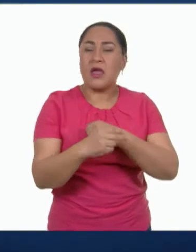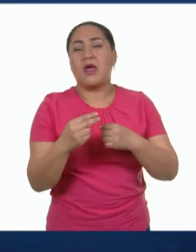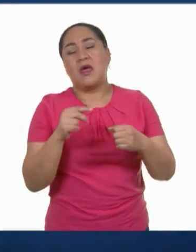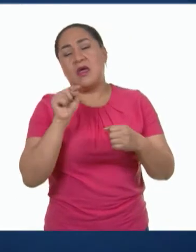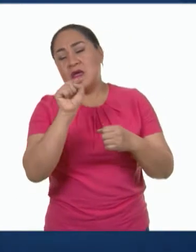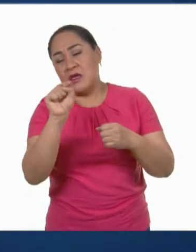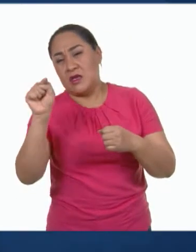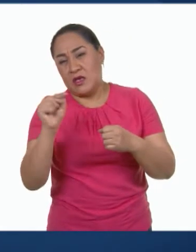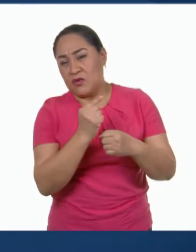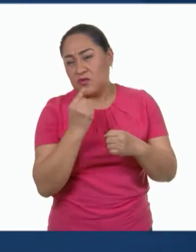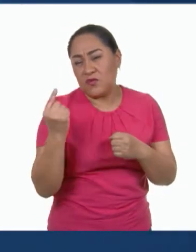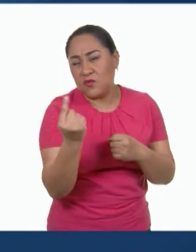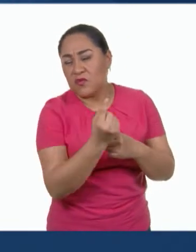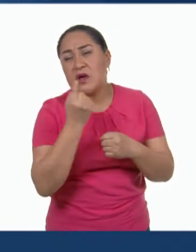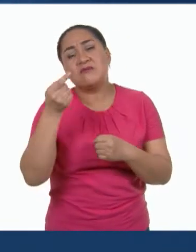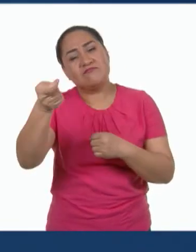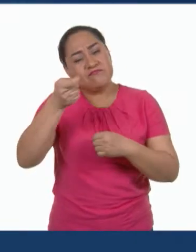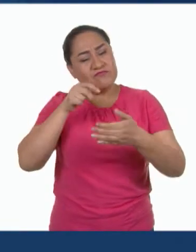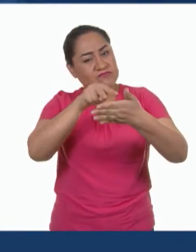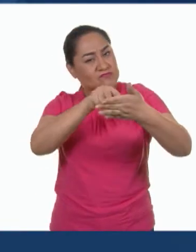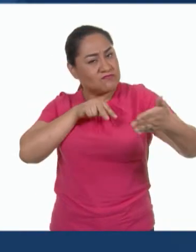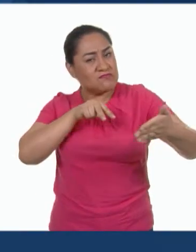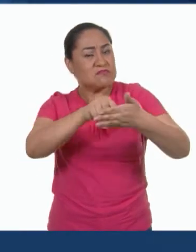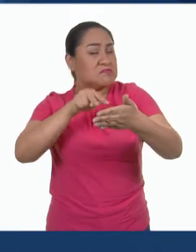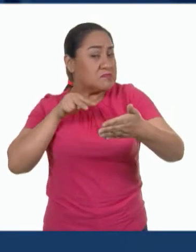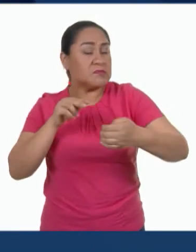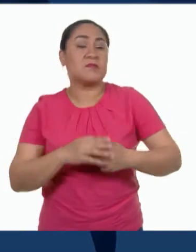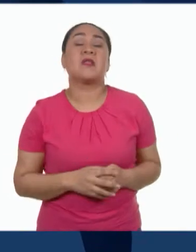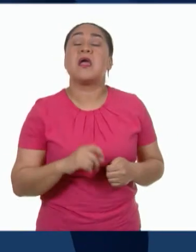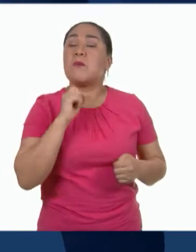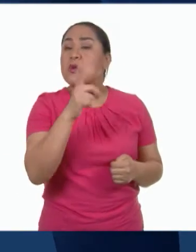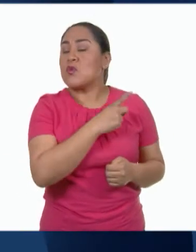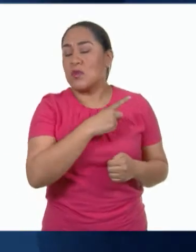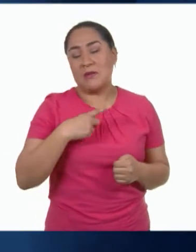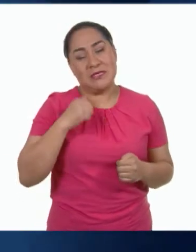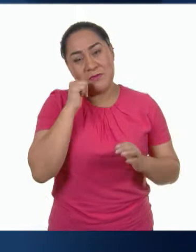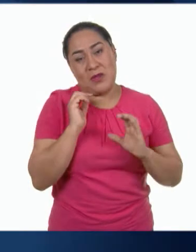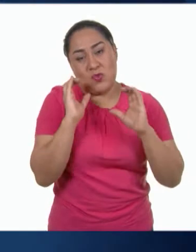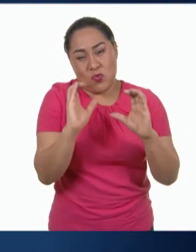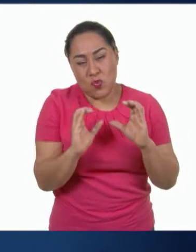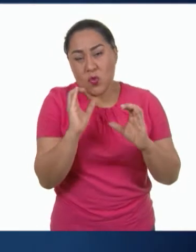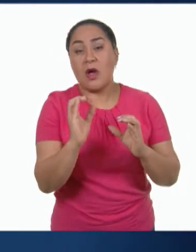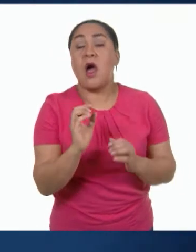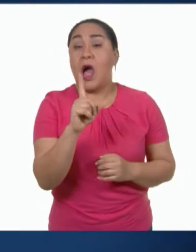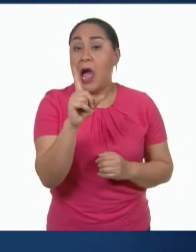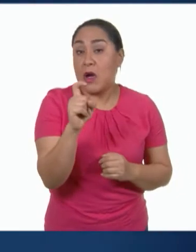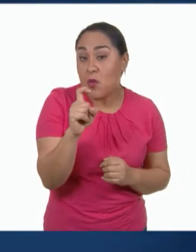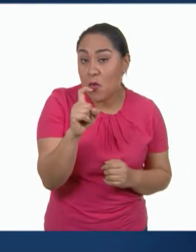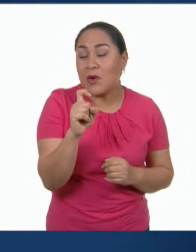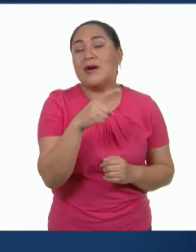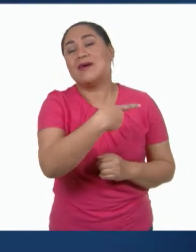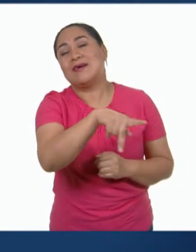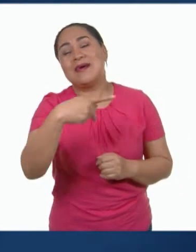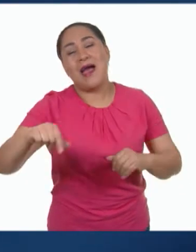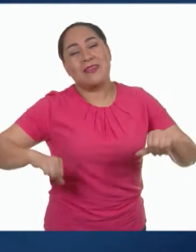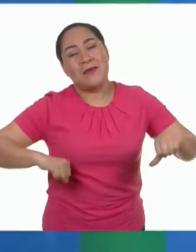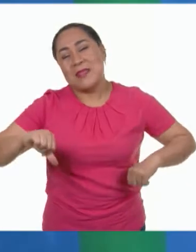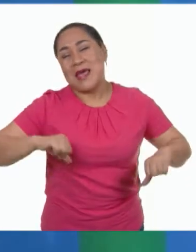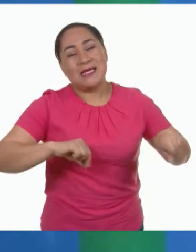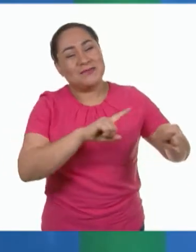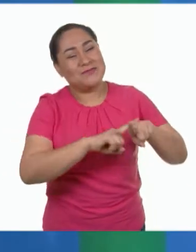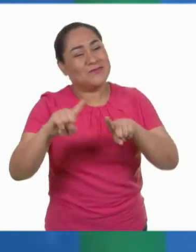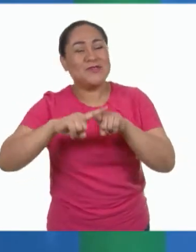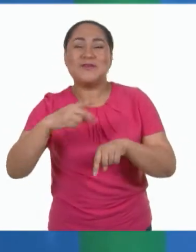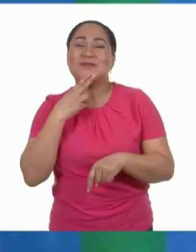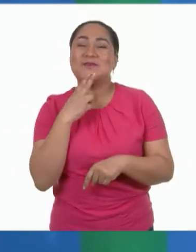microondas cuando no lo estamos utilizando y ser más moderados en nuestro consumo de agua al llevar a cabo nuestras actividades diarias.